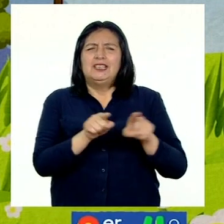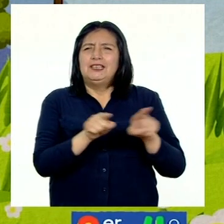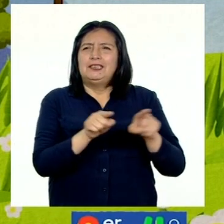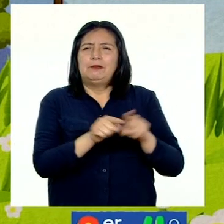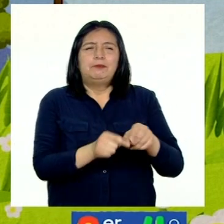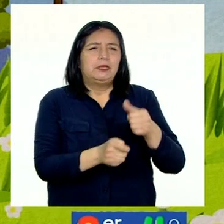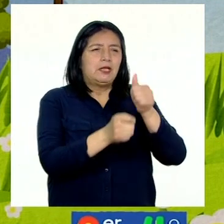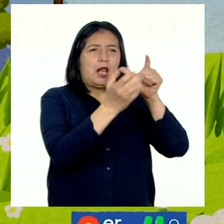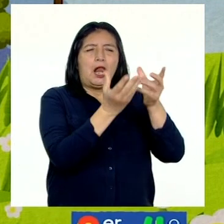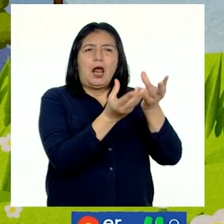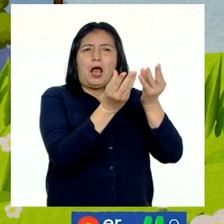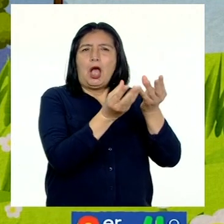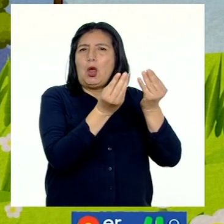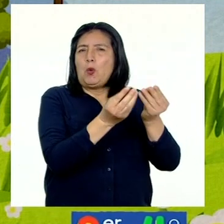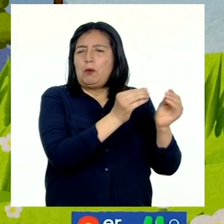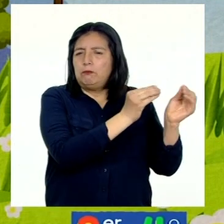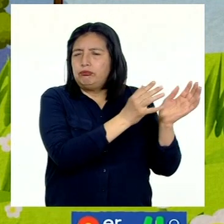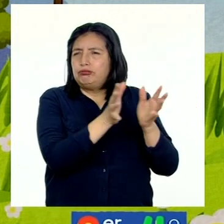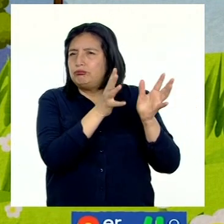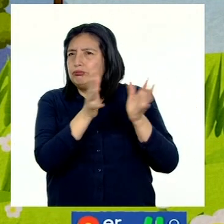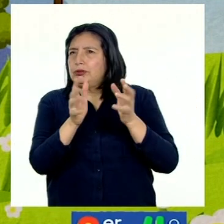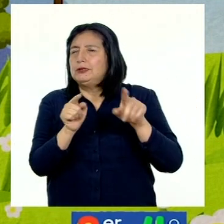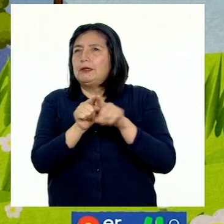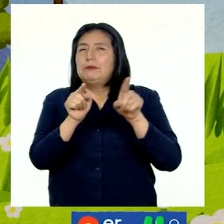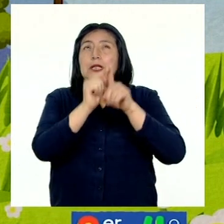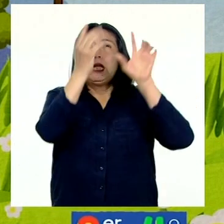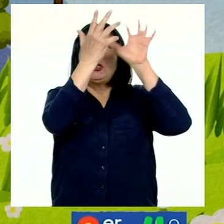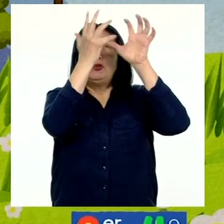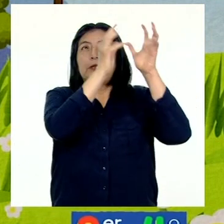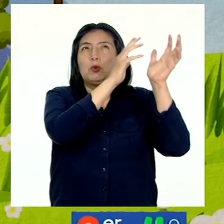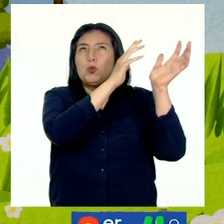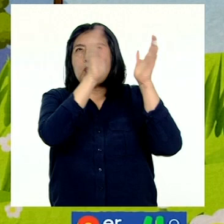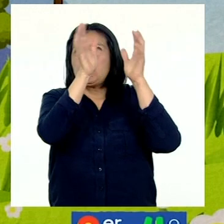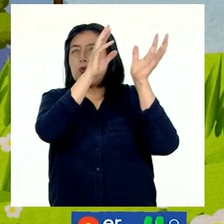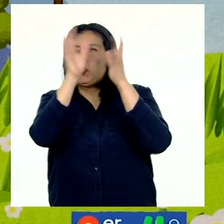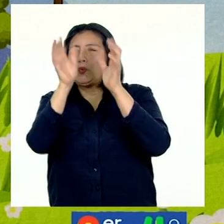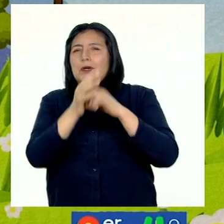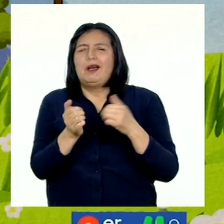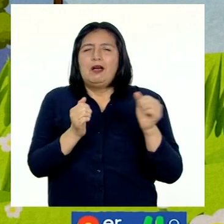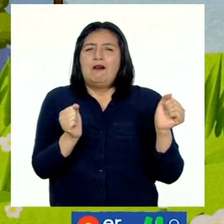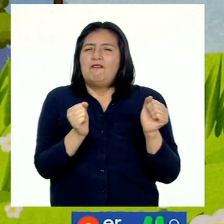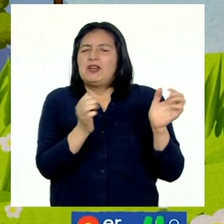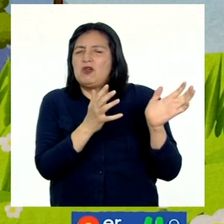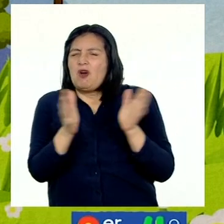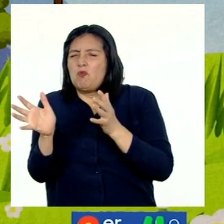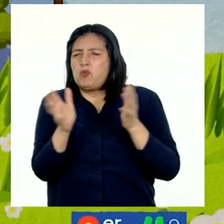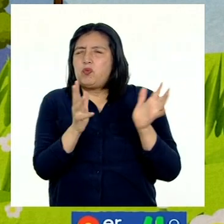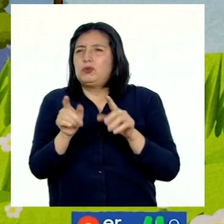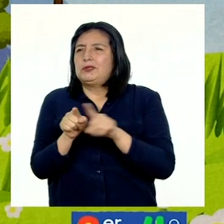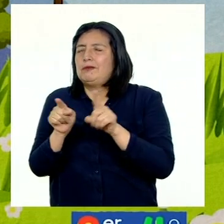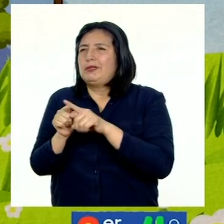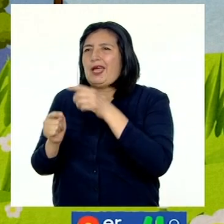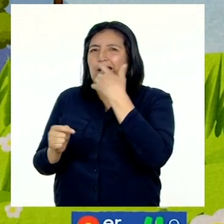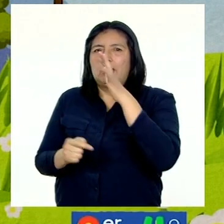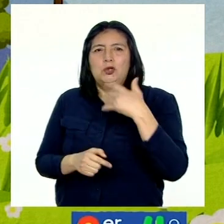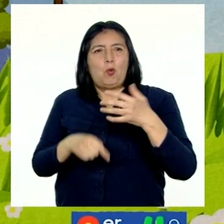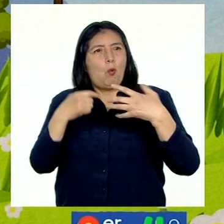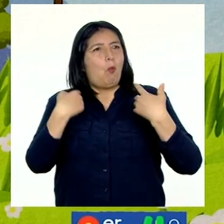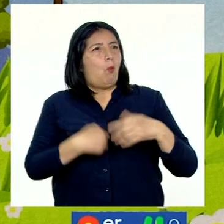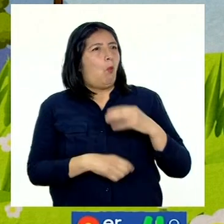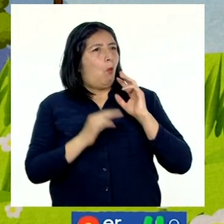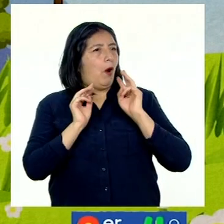humedad. ¡Nubes! ¡Aires fríos y calientes! ¡Wow!